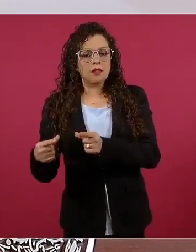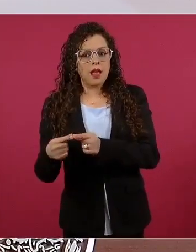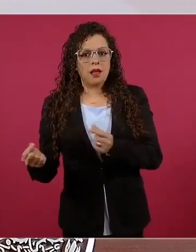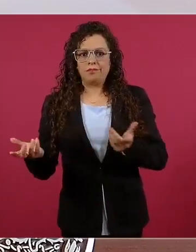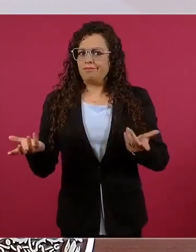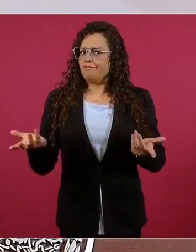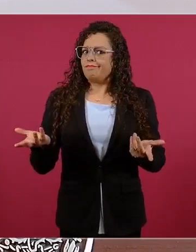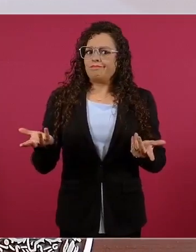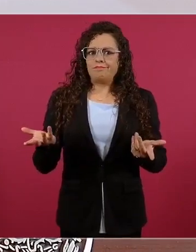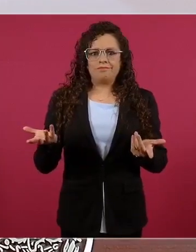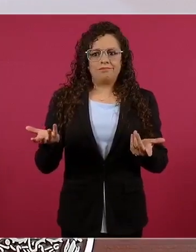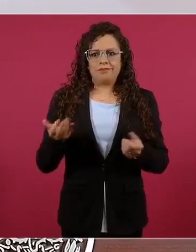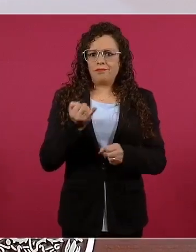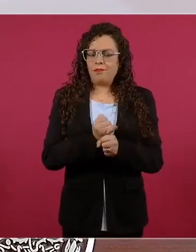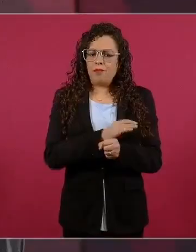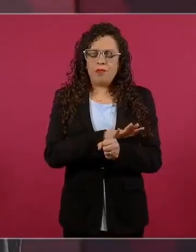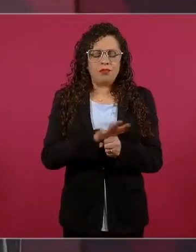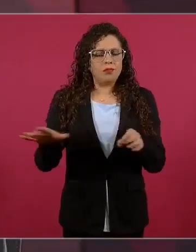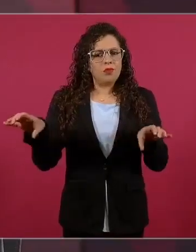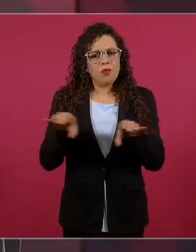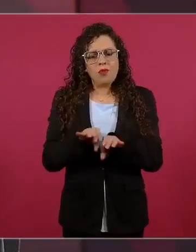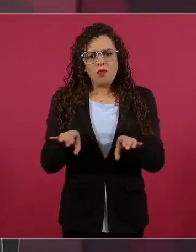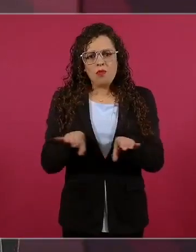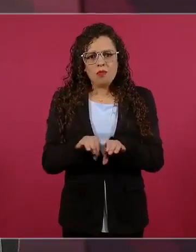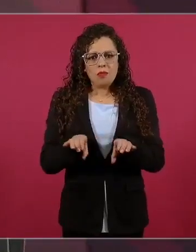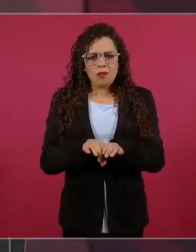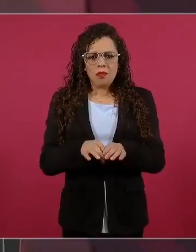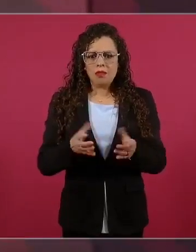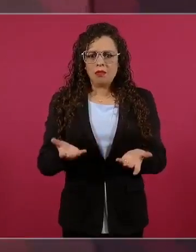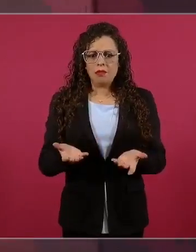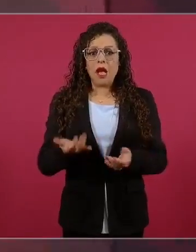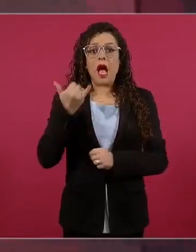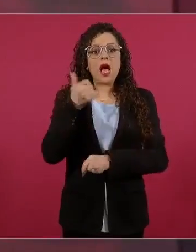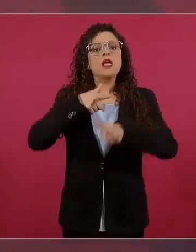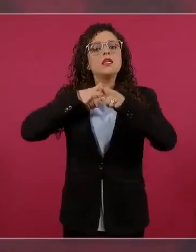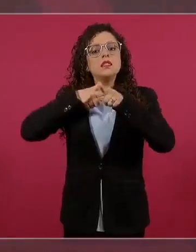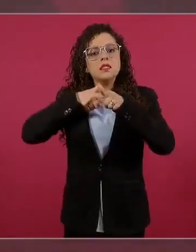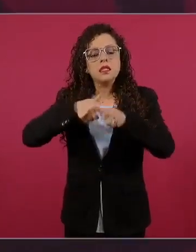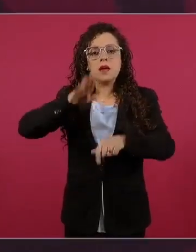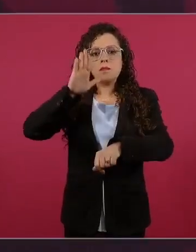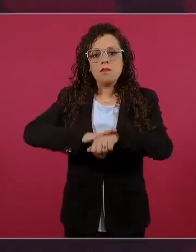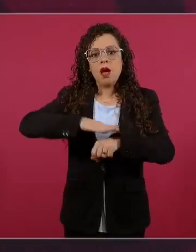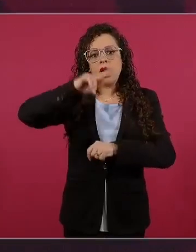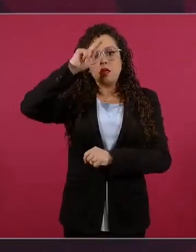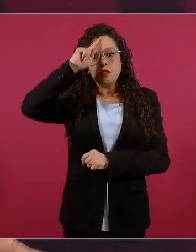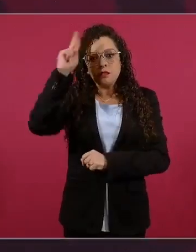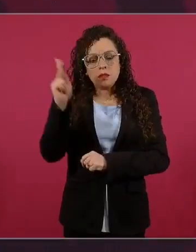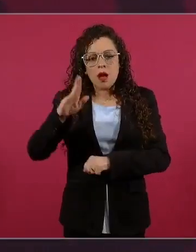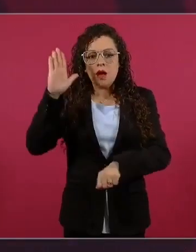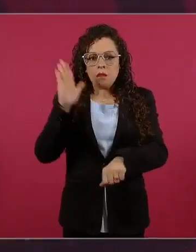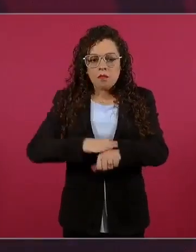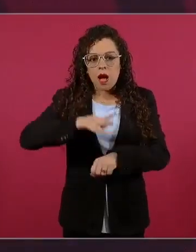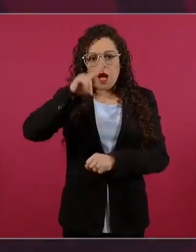Y se continúe agravando todo y no